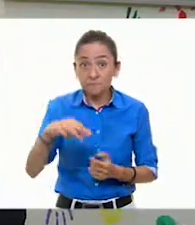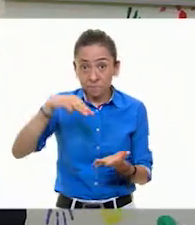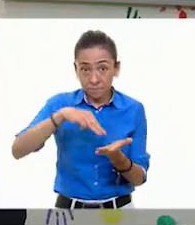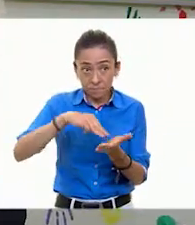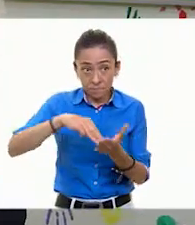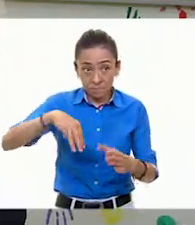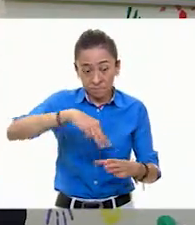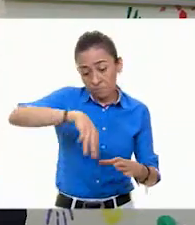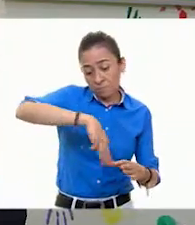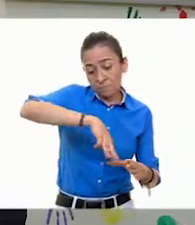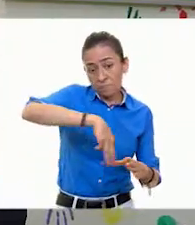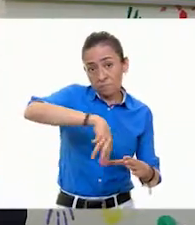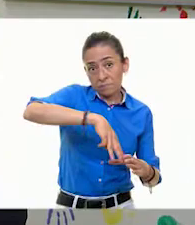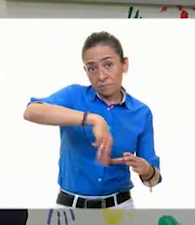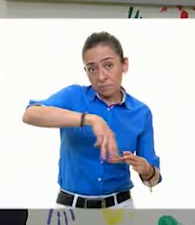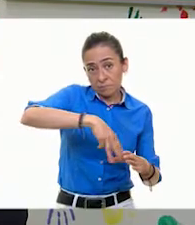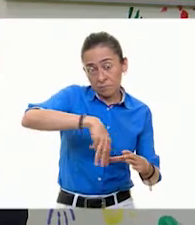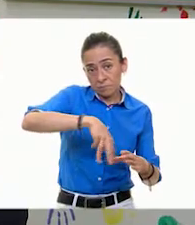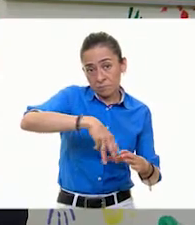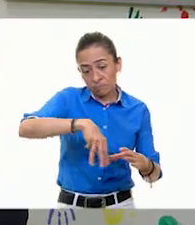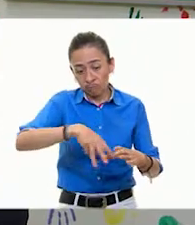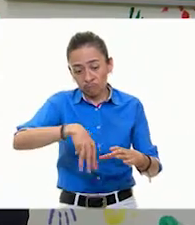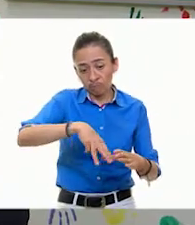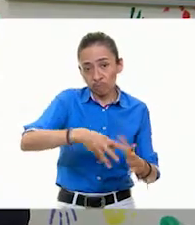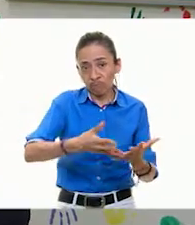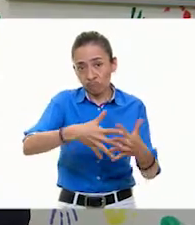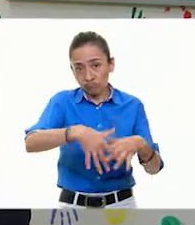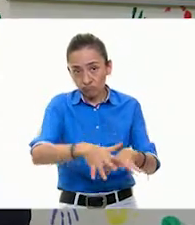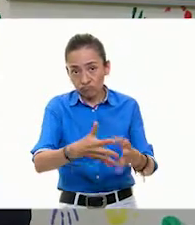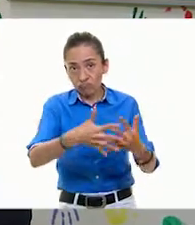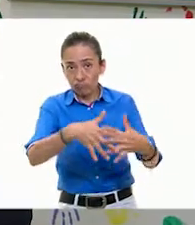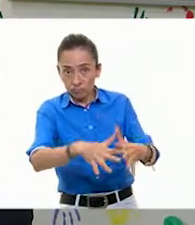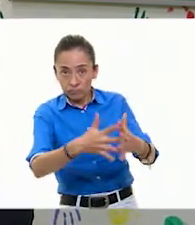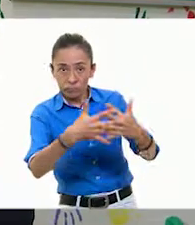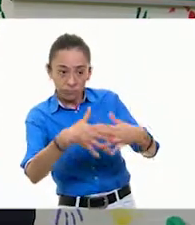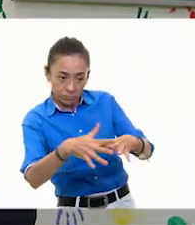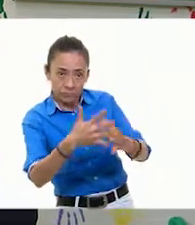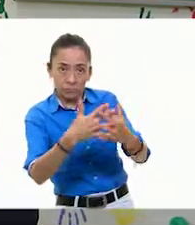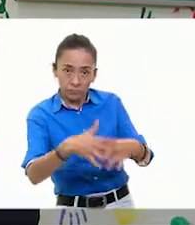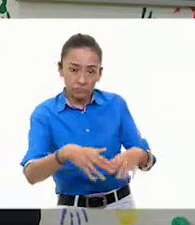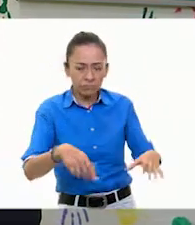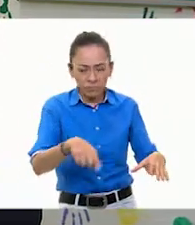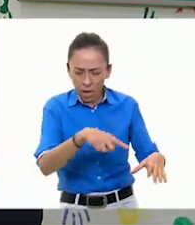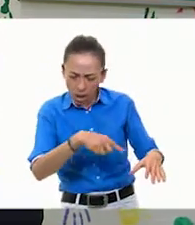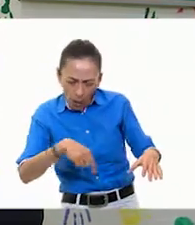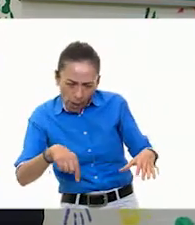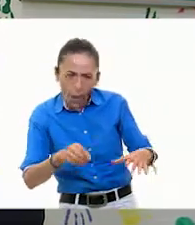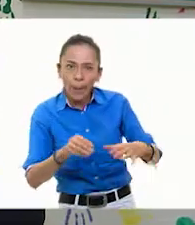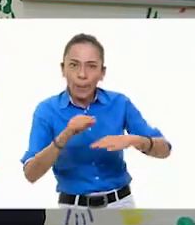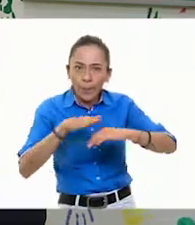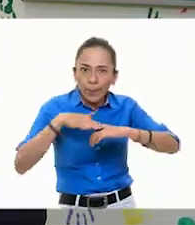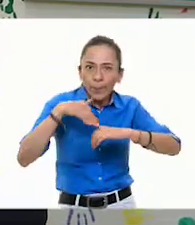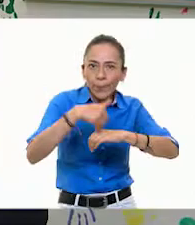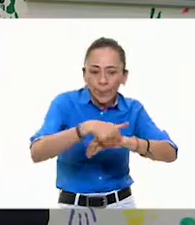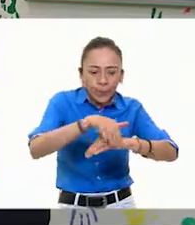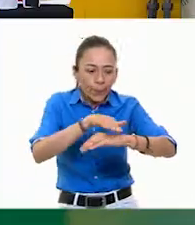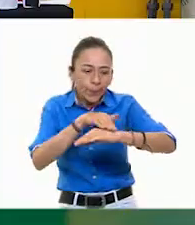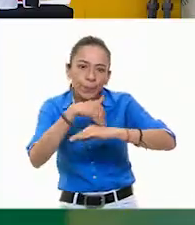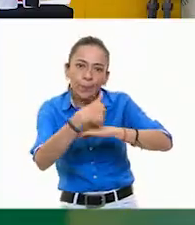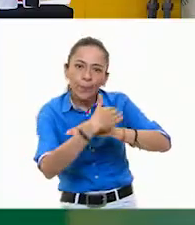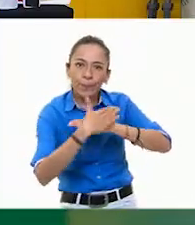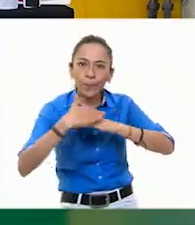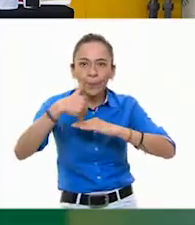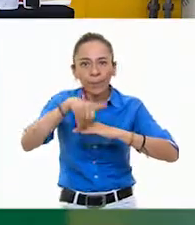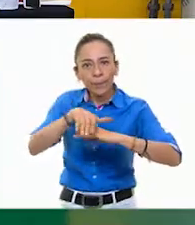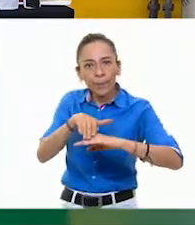combinando para que se vayan pigmentando todas al mismo tiempo. Muy bien. Una vez que ya